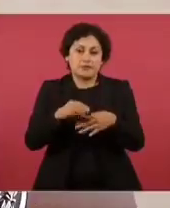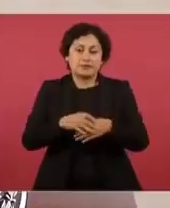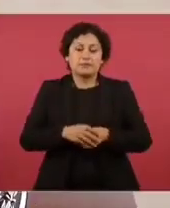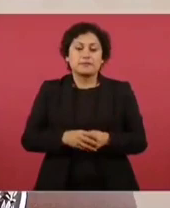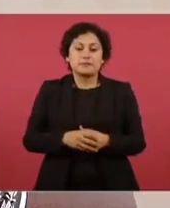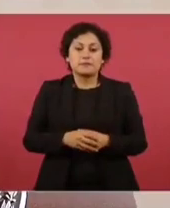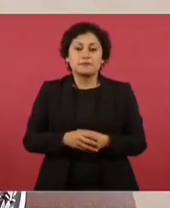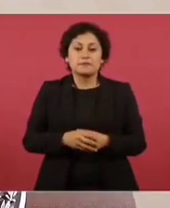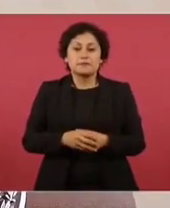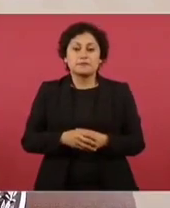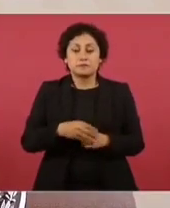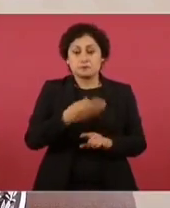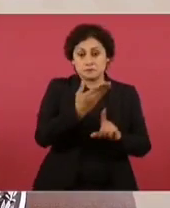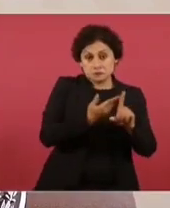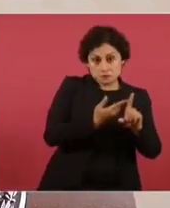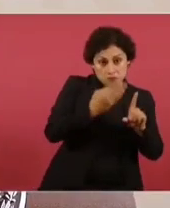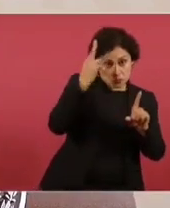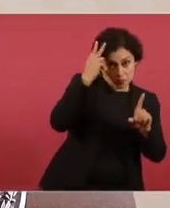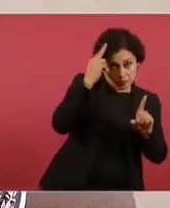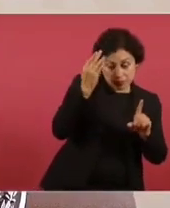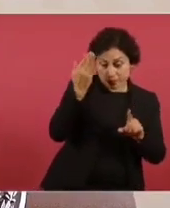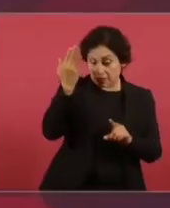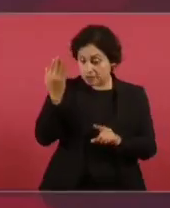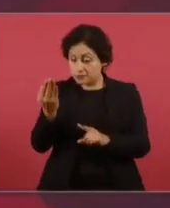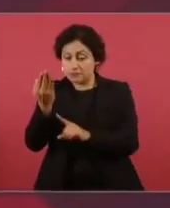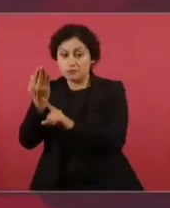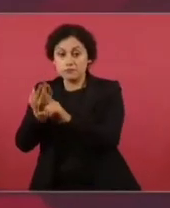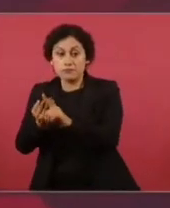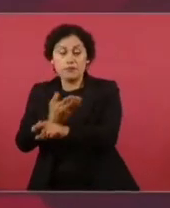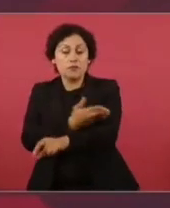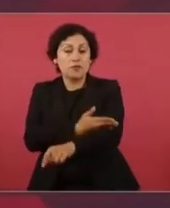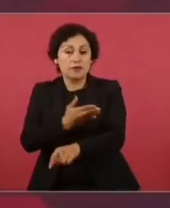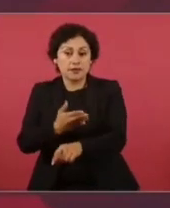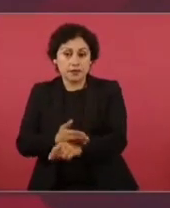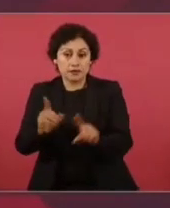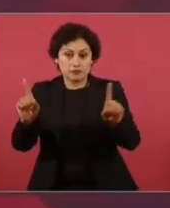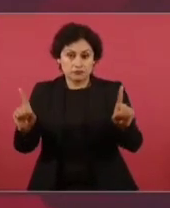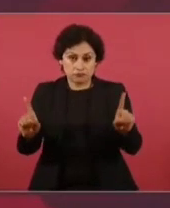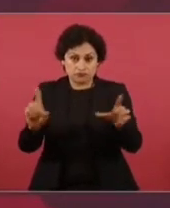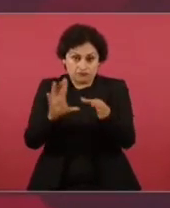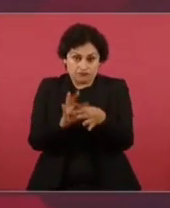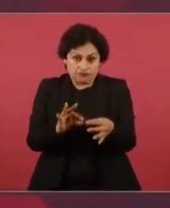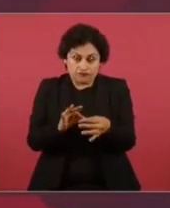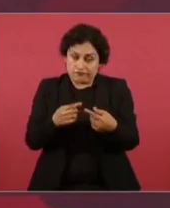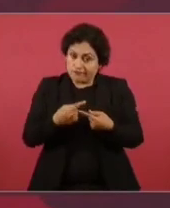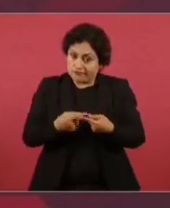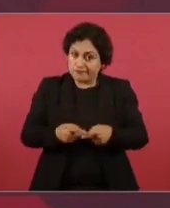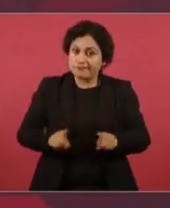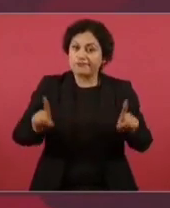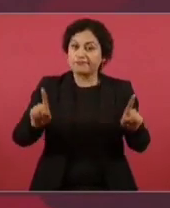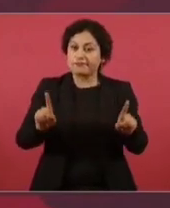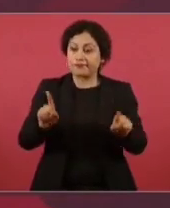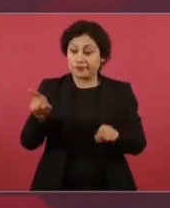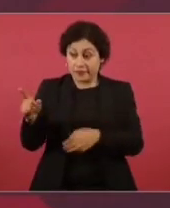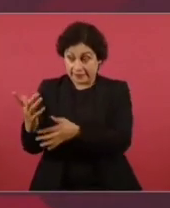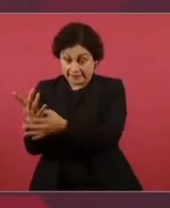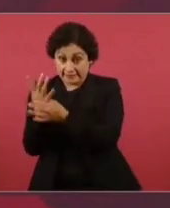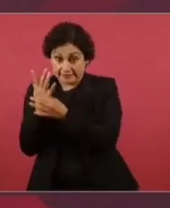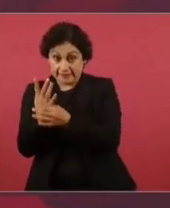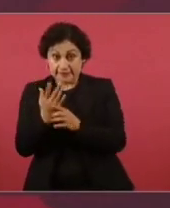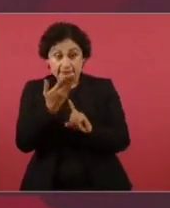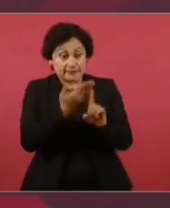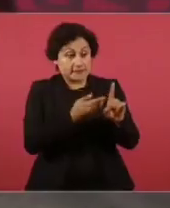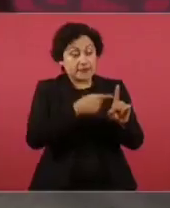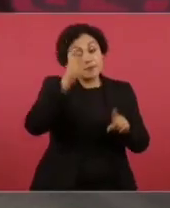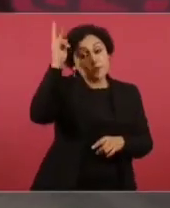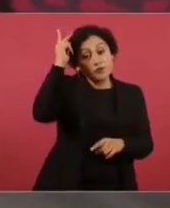Porfirio Díaz y Madero, con Porfirio Díaz se sabía por